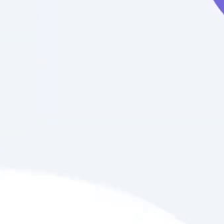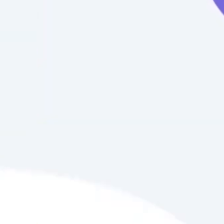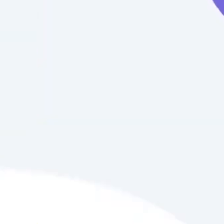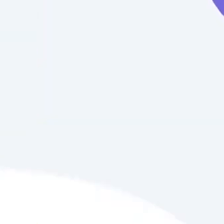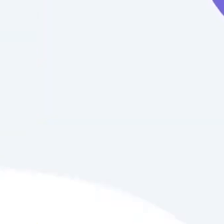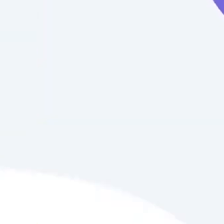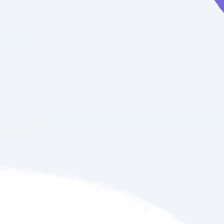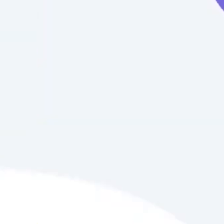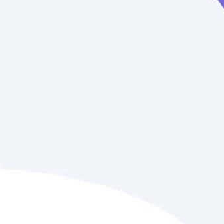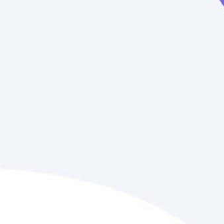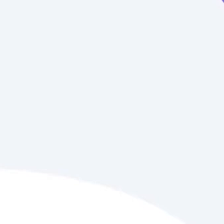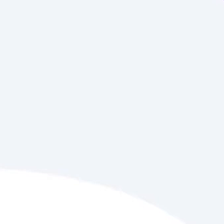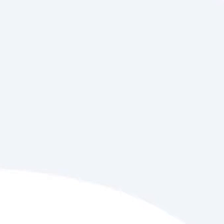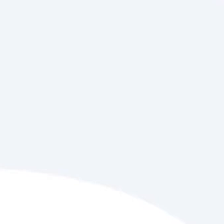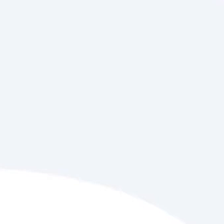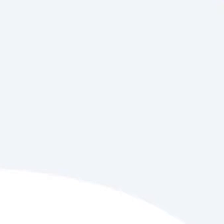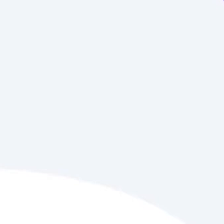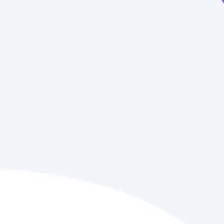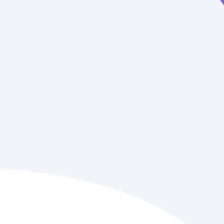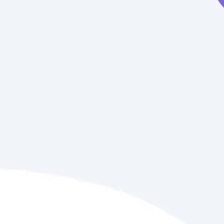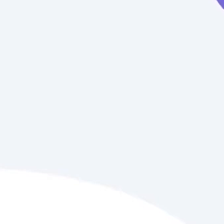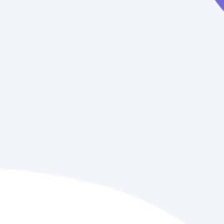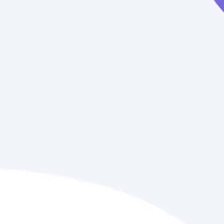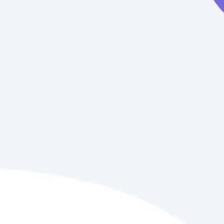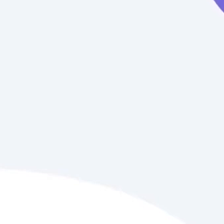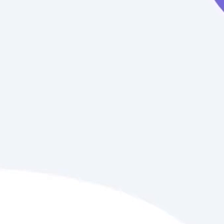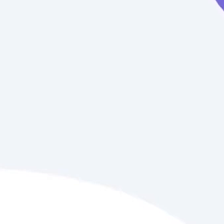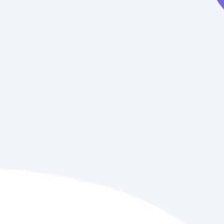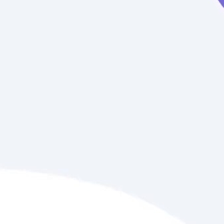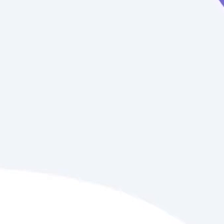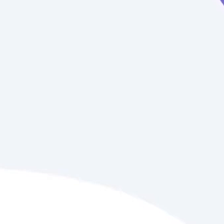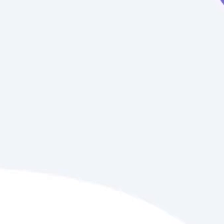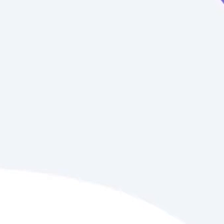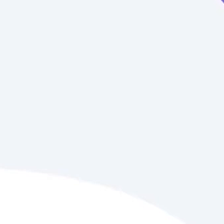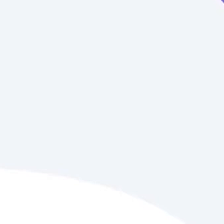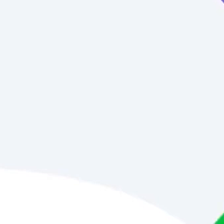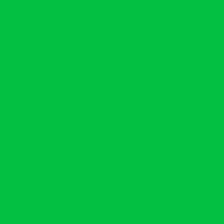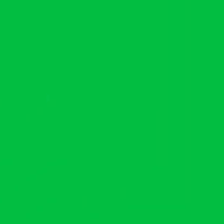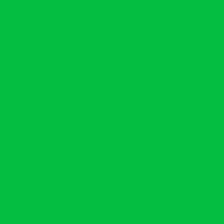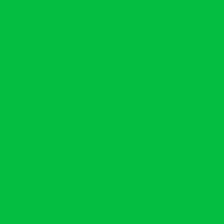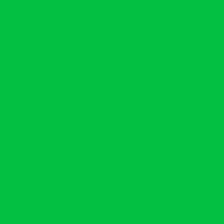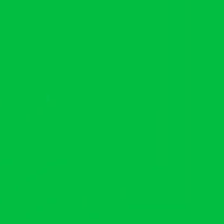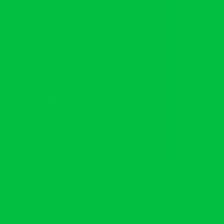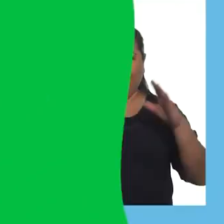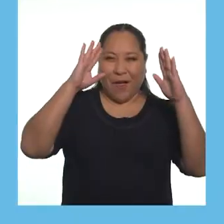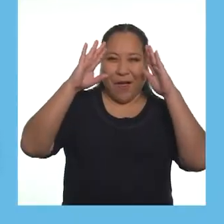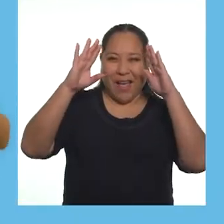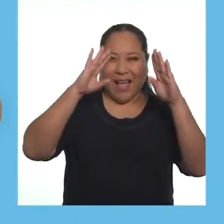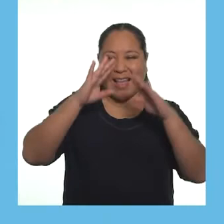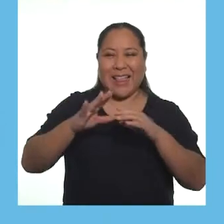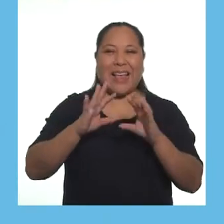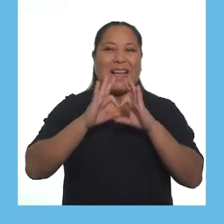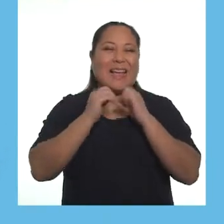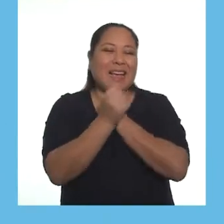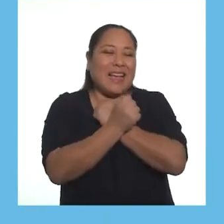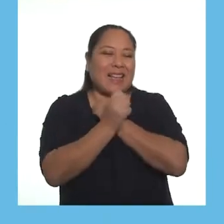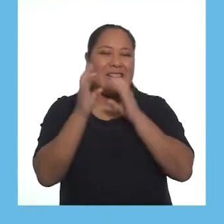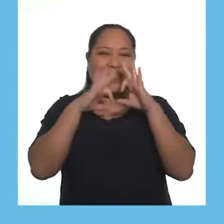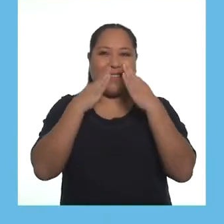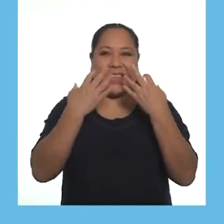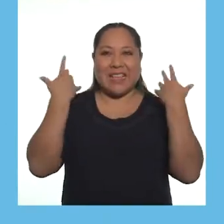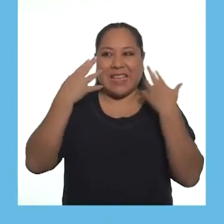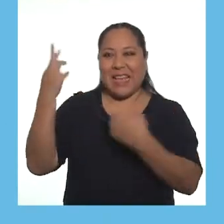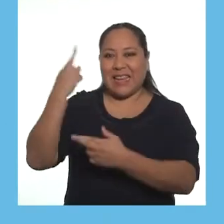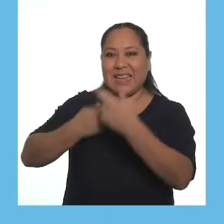educación básica especial quinto y sexto grado de primaria Hola hola